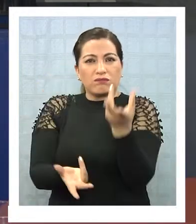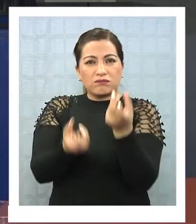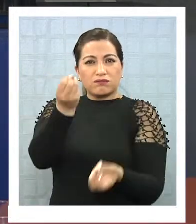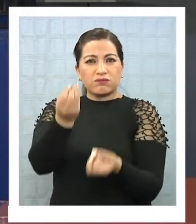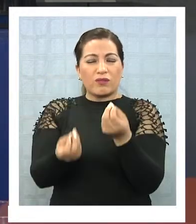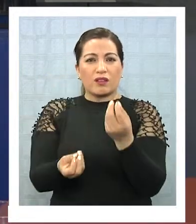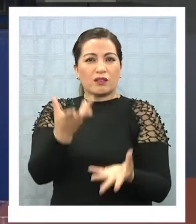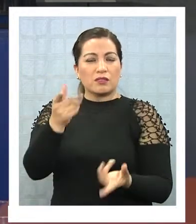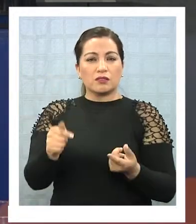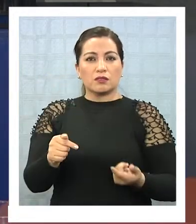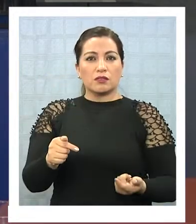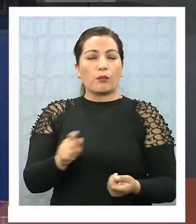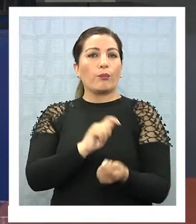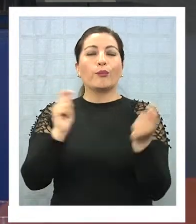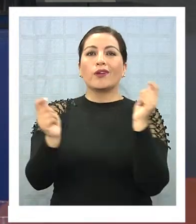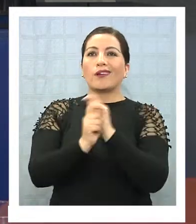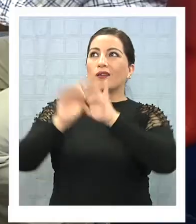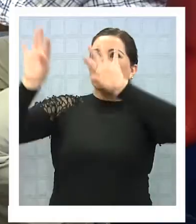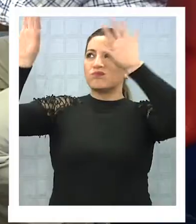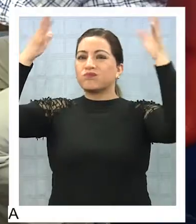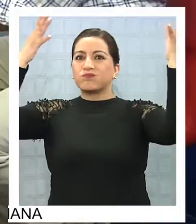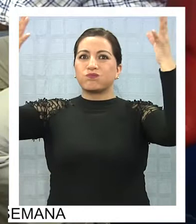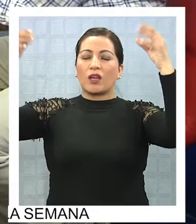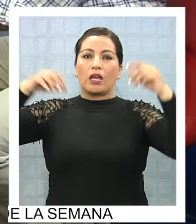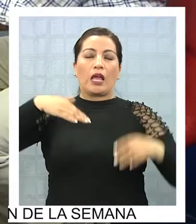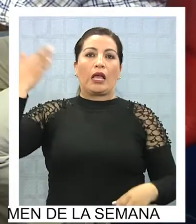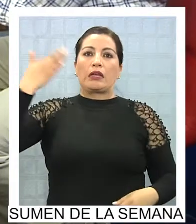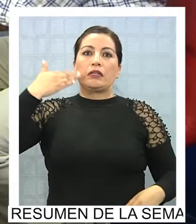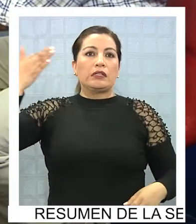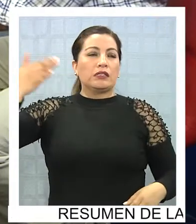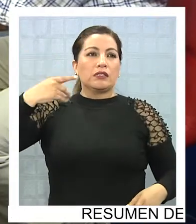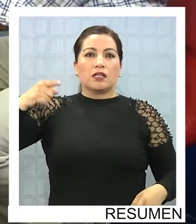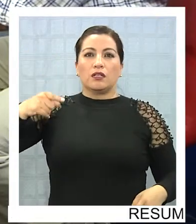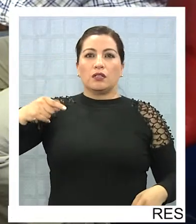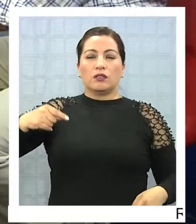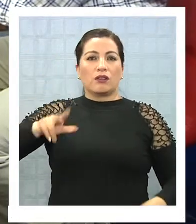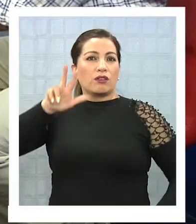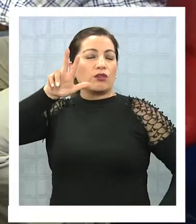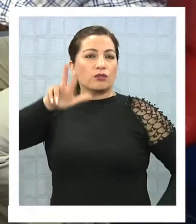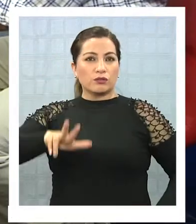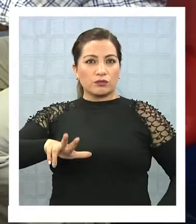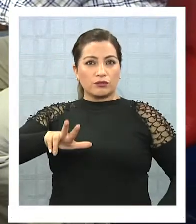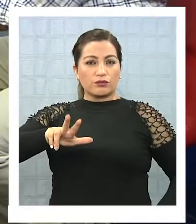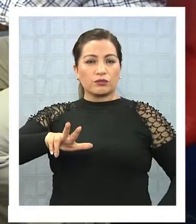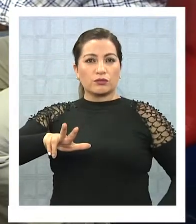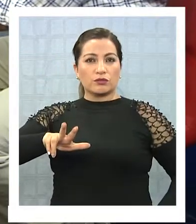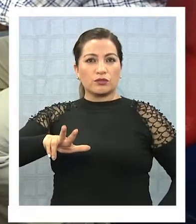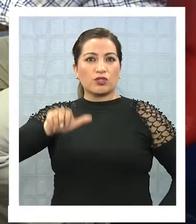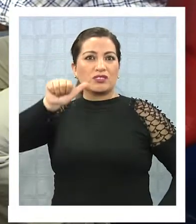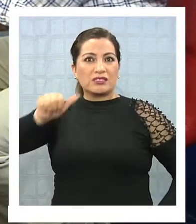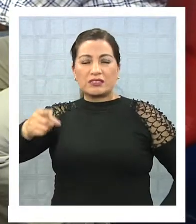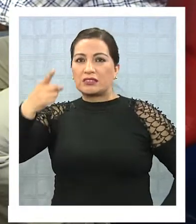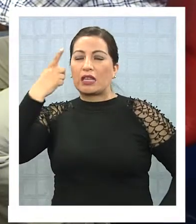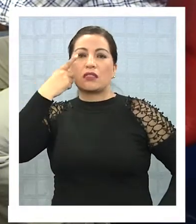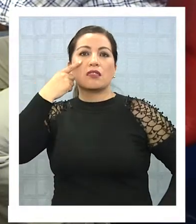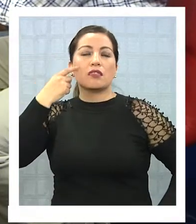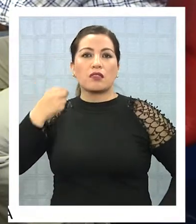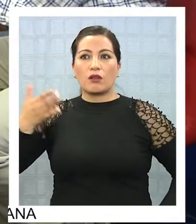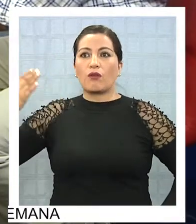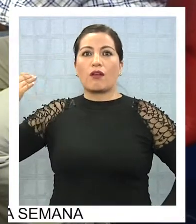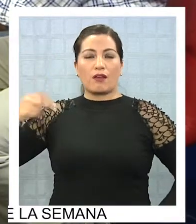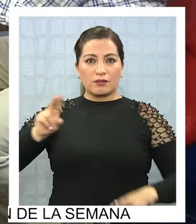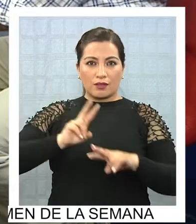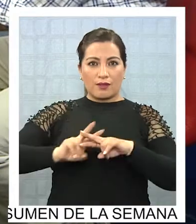a través, por el cambio climático, olas de calor, que ya no son de tres días, sino de ocho y de seis días, como ocurrió en esa